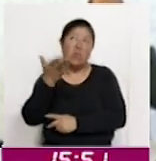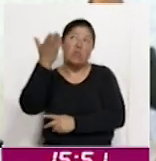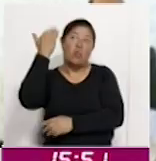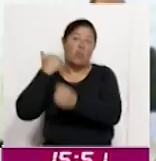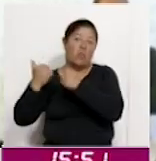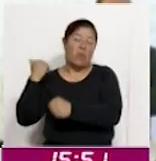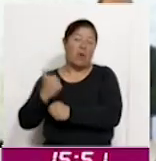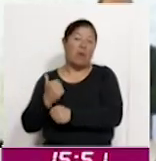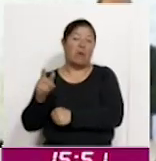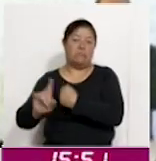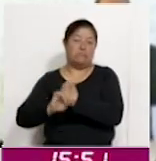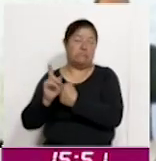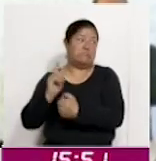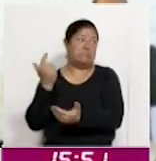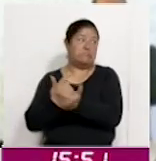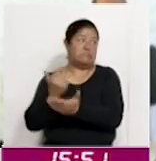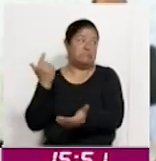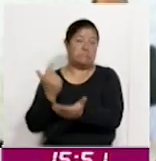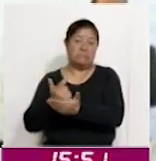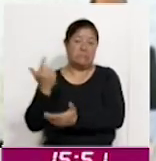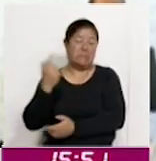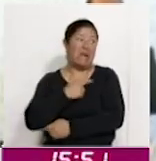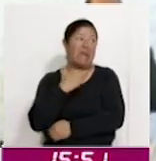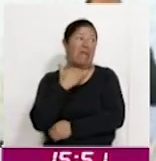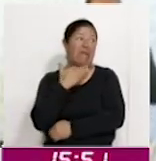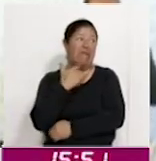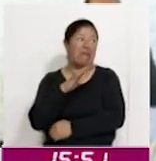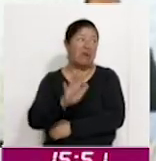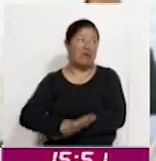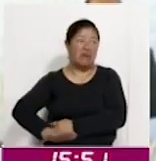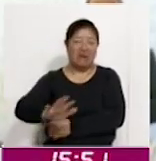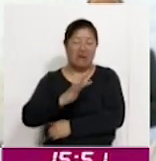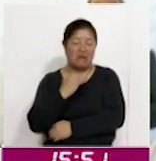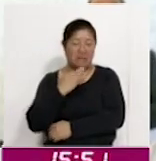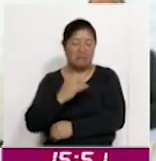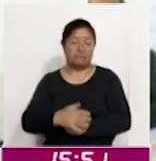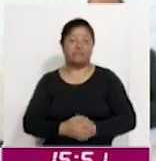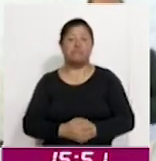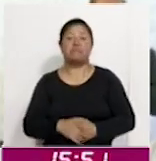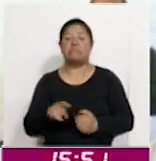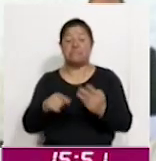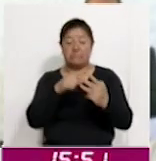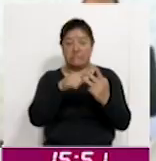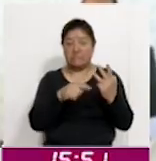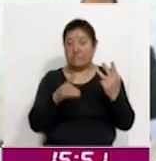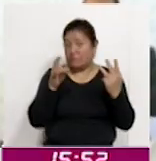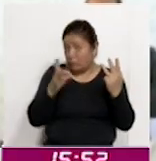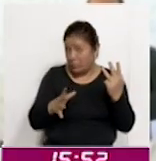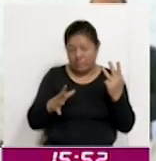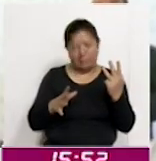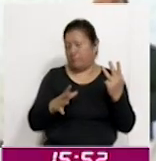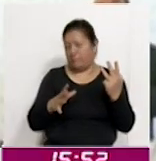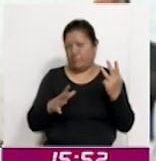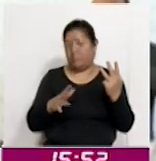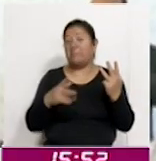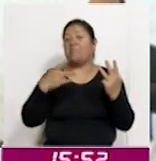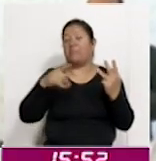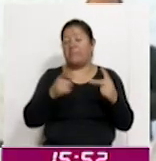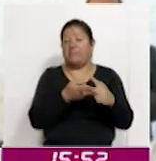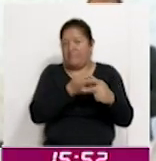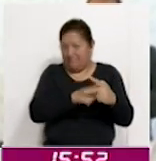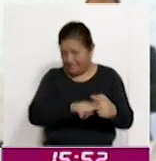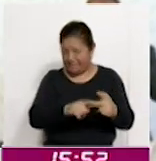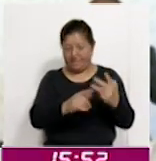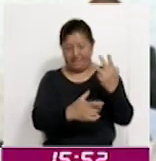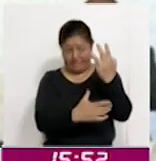tiene graves problemas de contaminación. No son los únicos, pero tenemos que empezar por ellos y